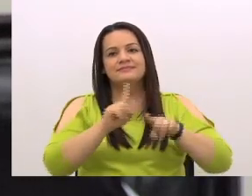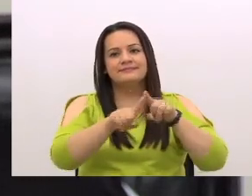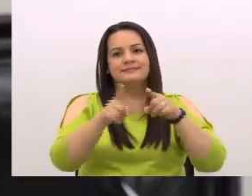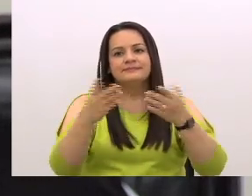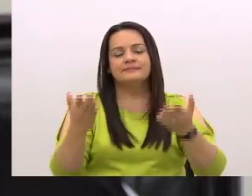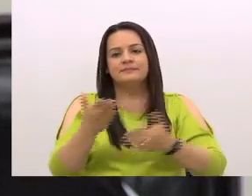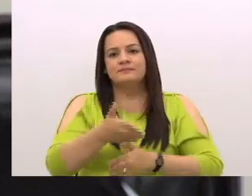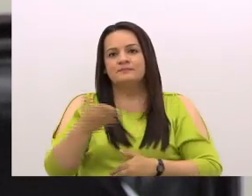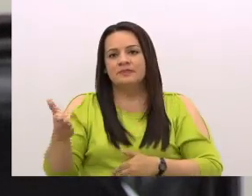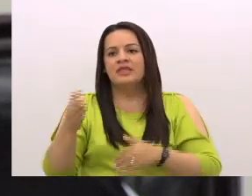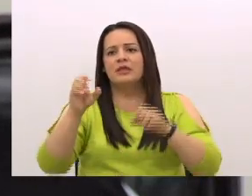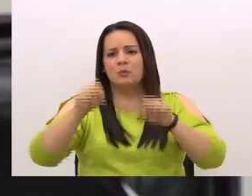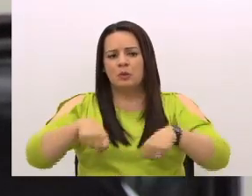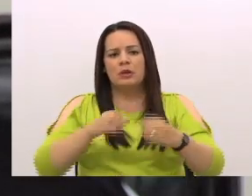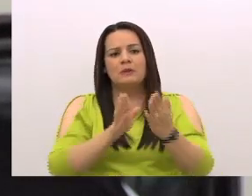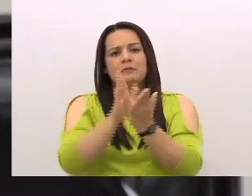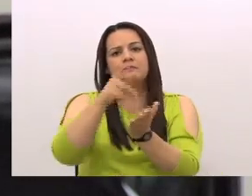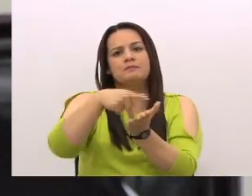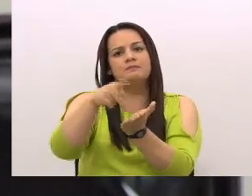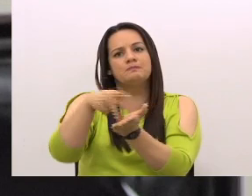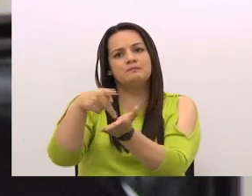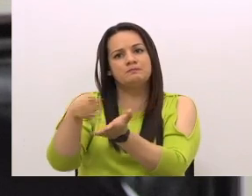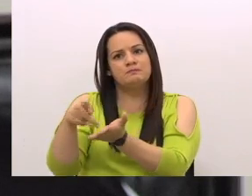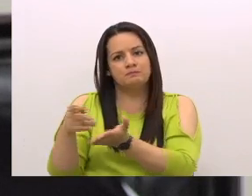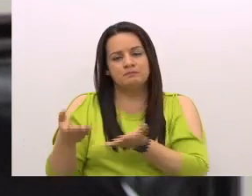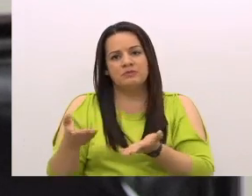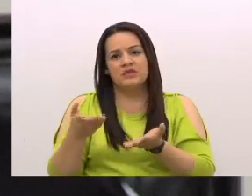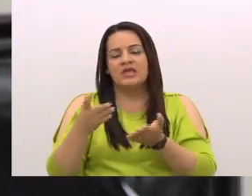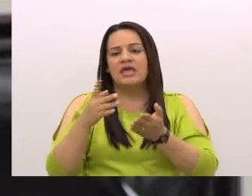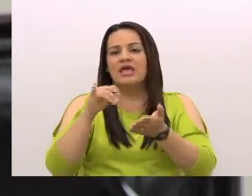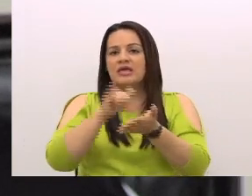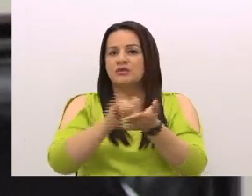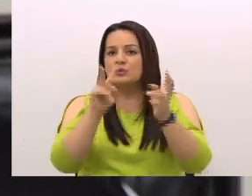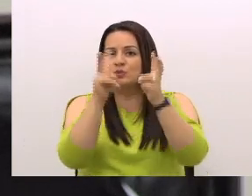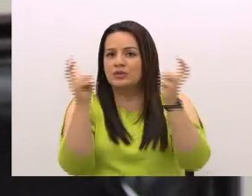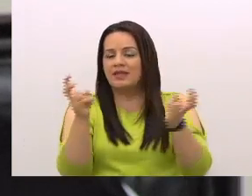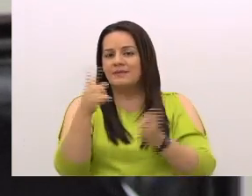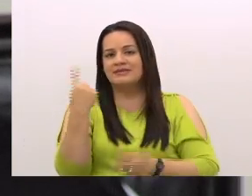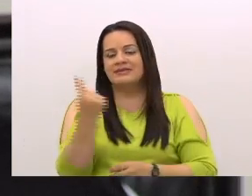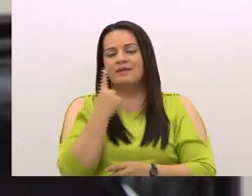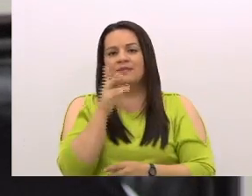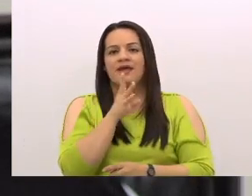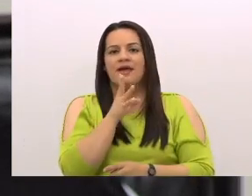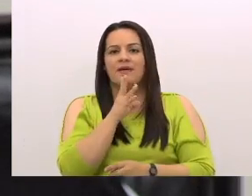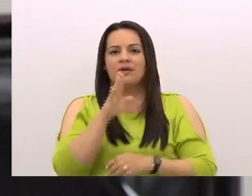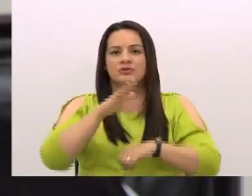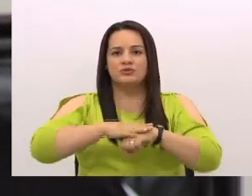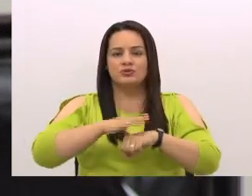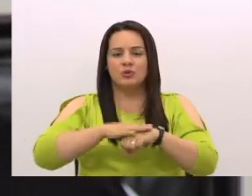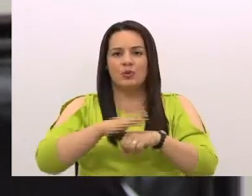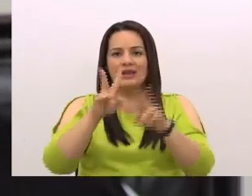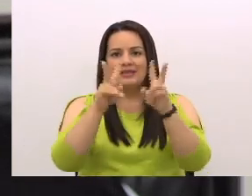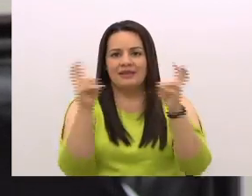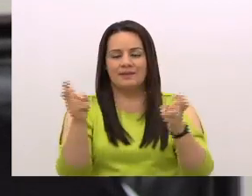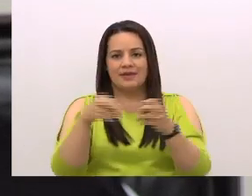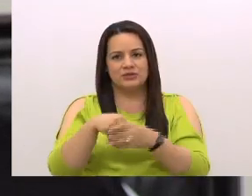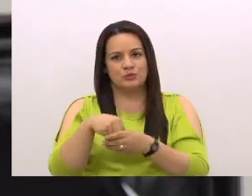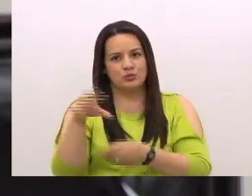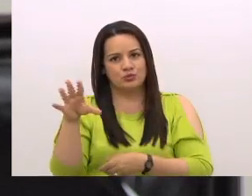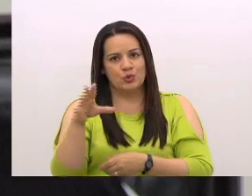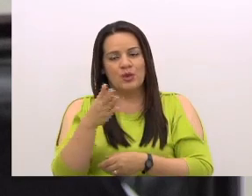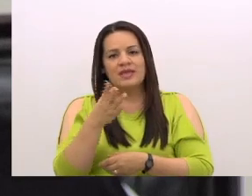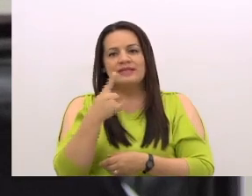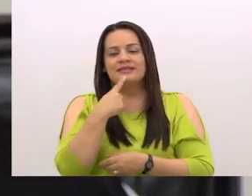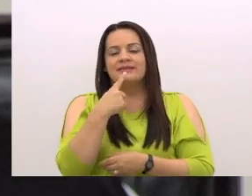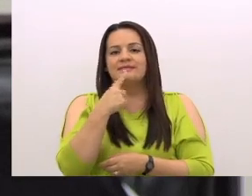hacerle frente a los pagos, de hecho hay un tema que nos hablan siempre que es el tema de exclusión y nos dicen que